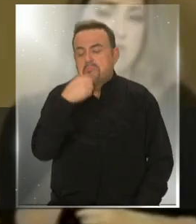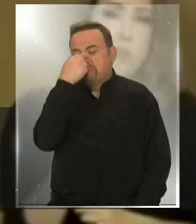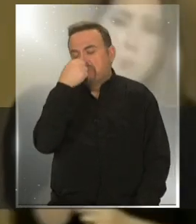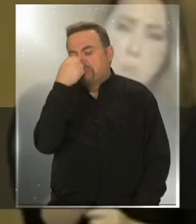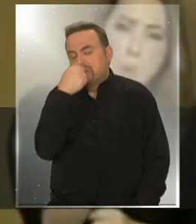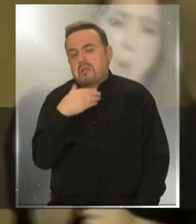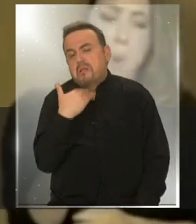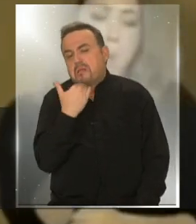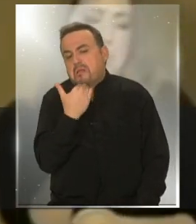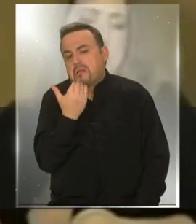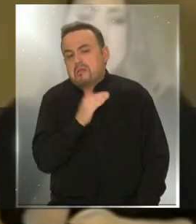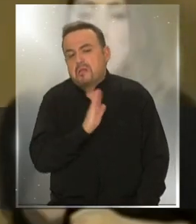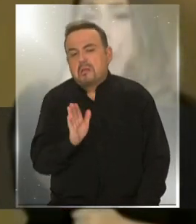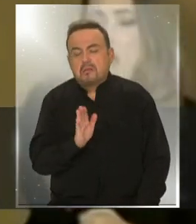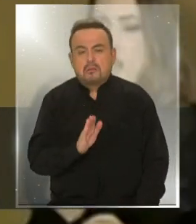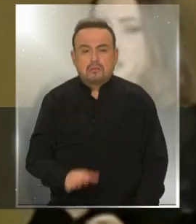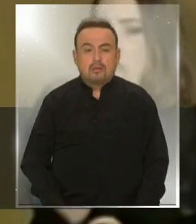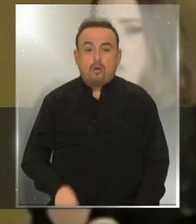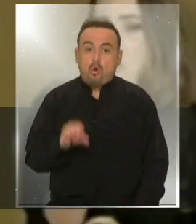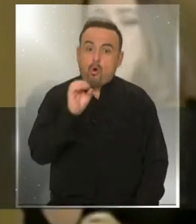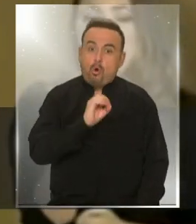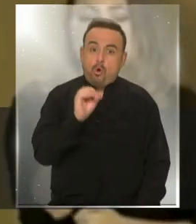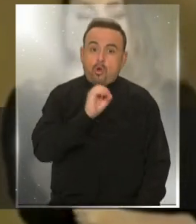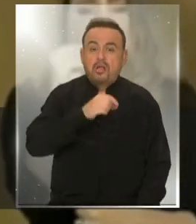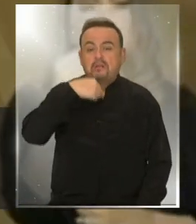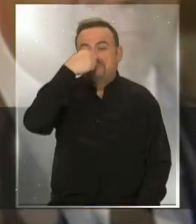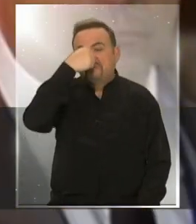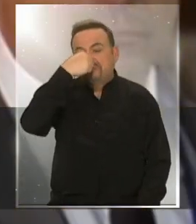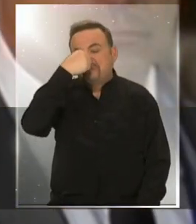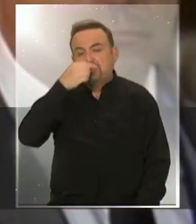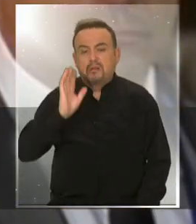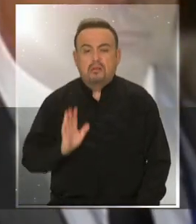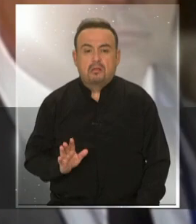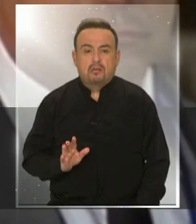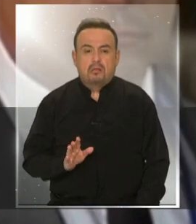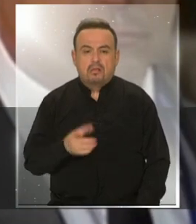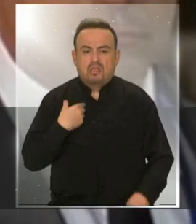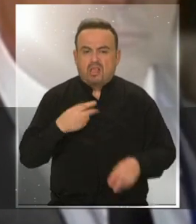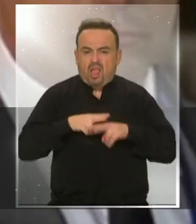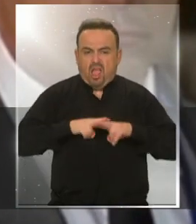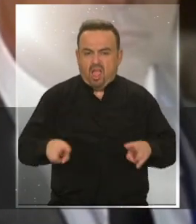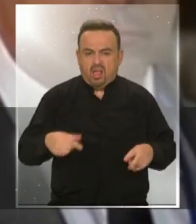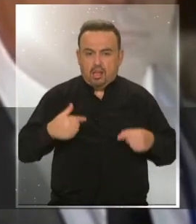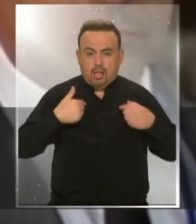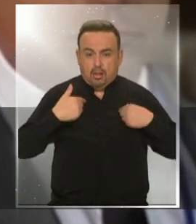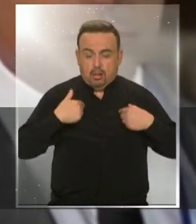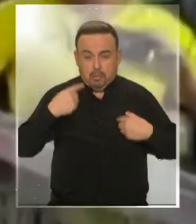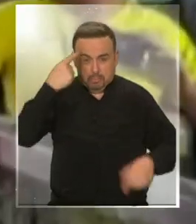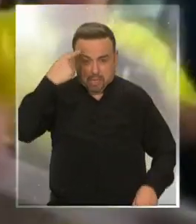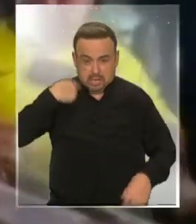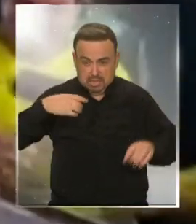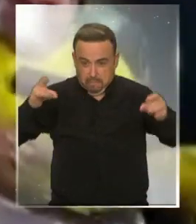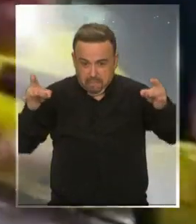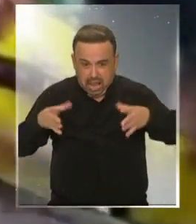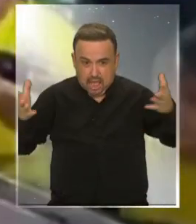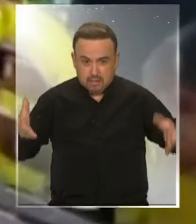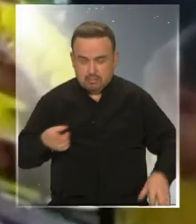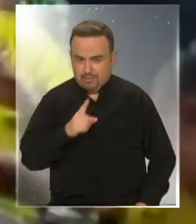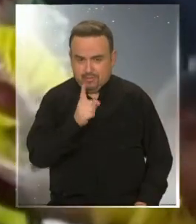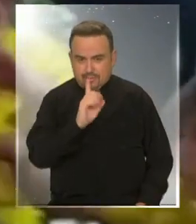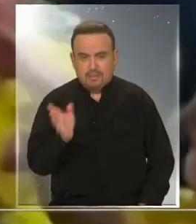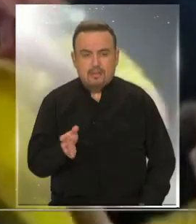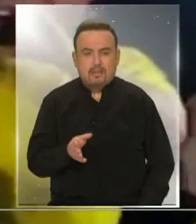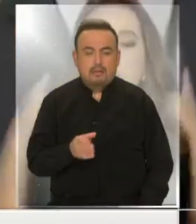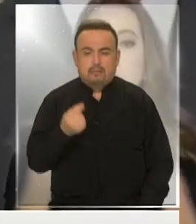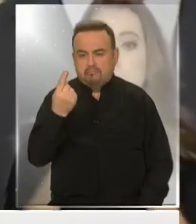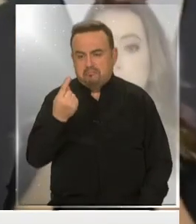acometido de una gripezinha o resfriado. ¿Qué hago? Yo soy un messiah, pero no hago milagres. No ha sido ni